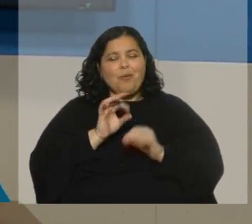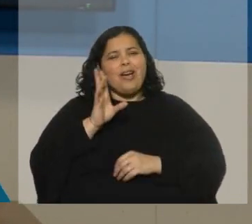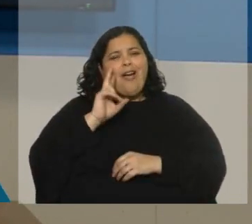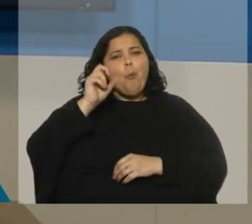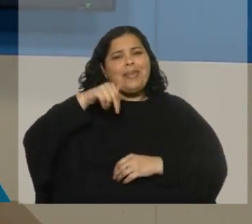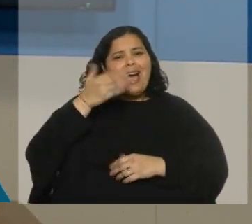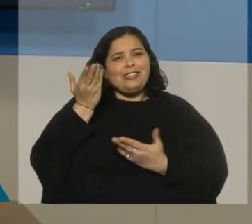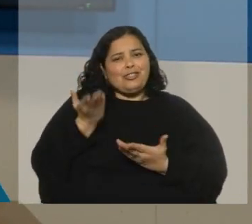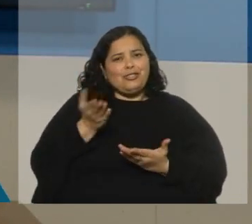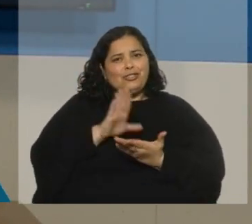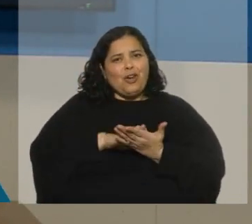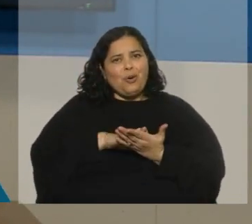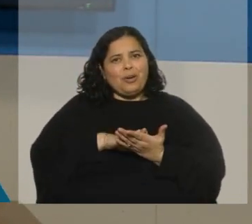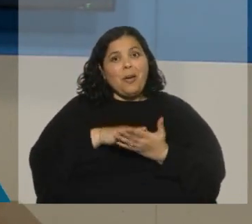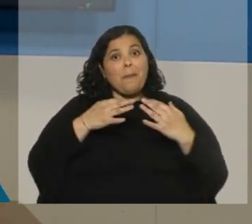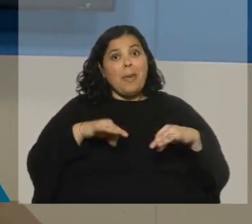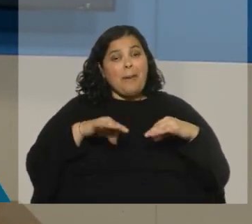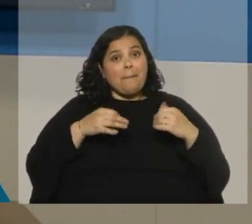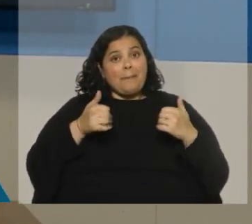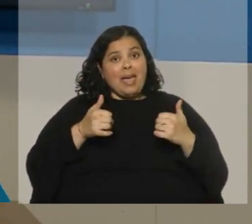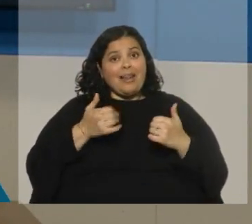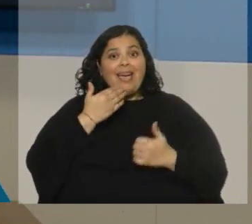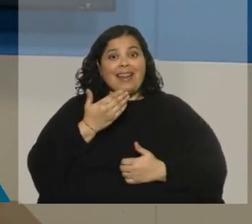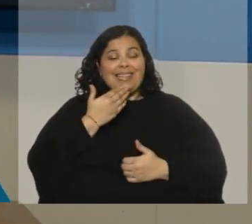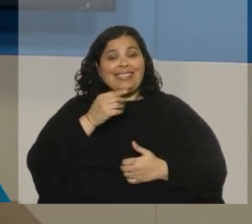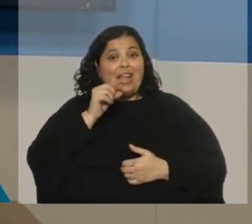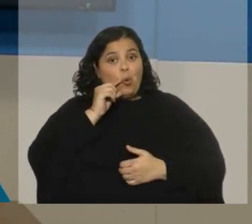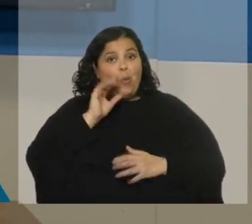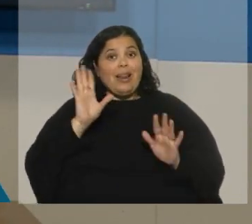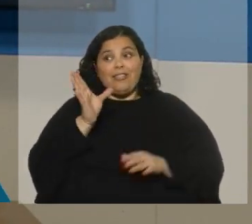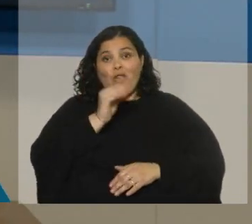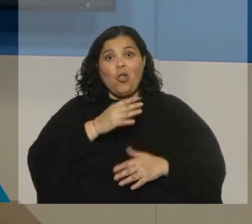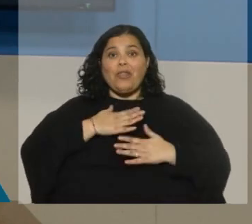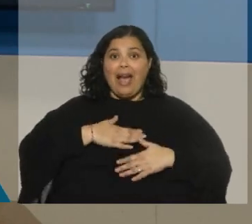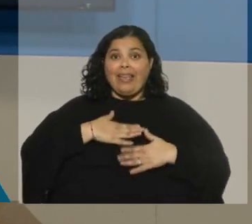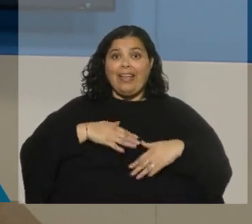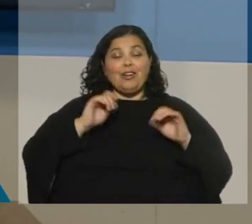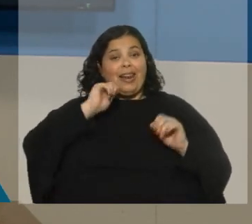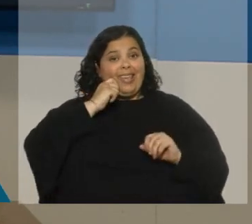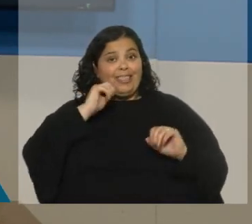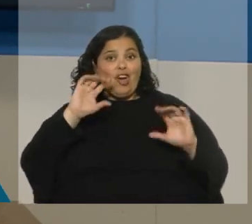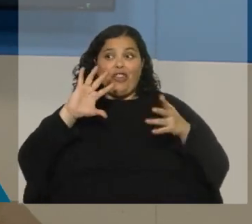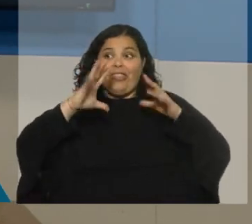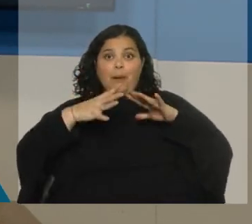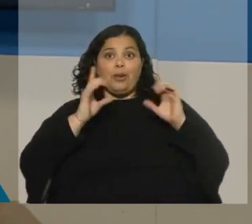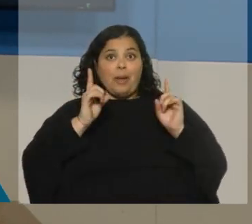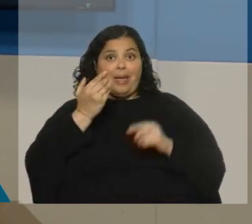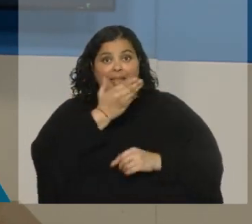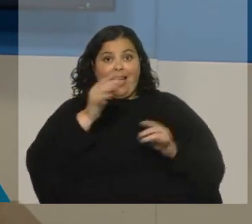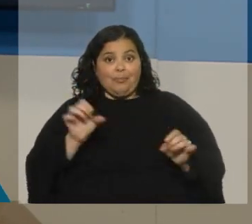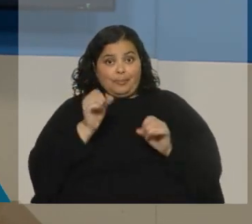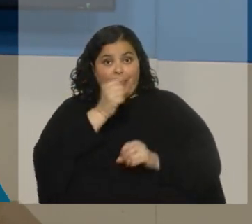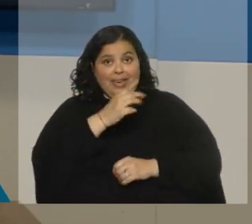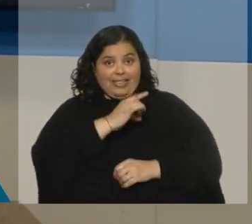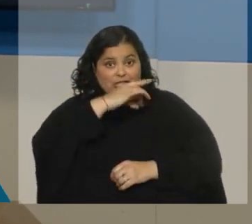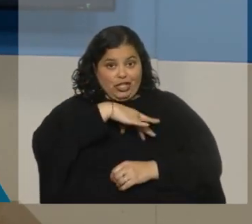respecto? Bien, bien, bien. Gracias a Nubel nos quedamos todos tranquilos que el fin de semana iba a andar bien y aparte tuvimos esto en Chile, que es más